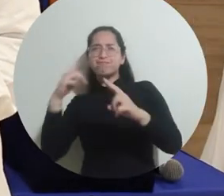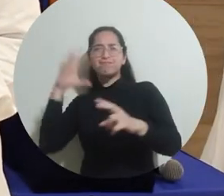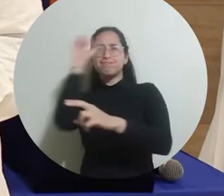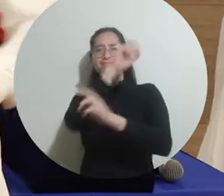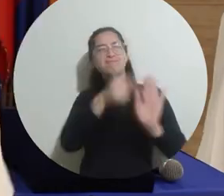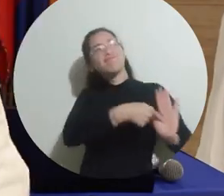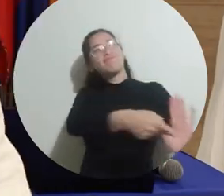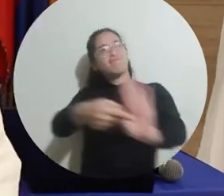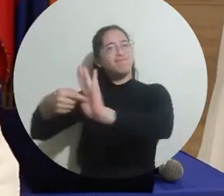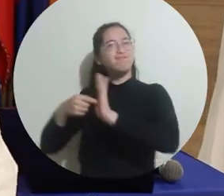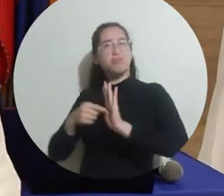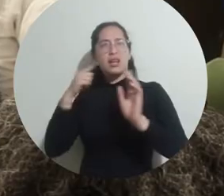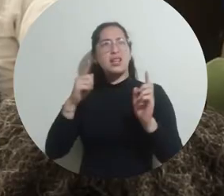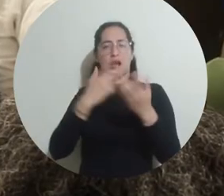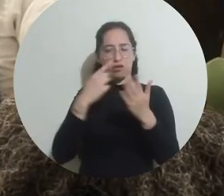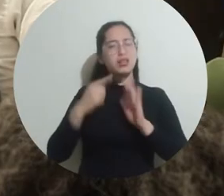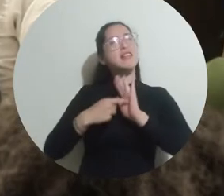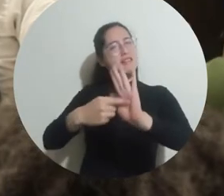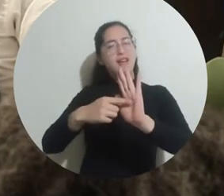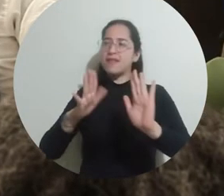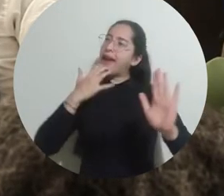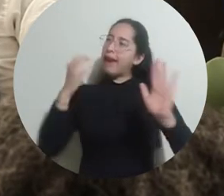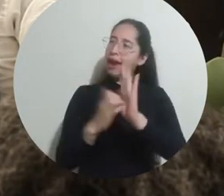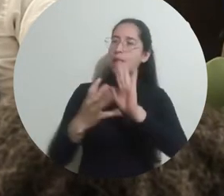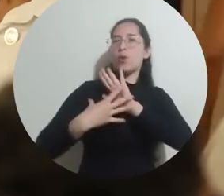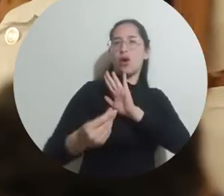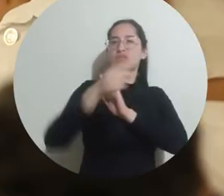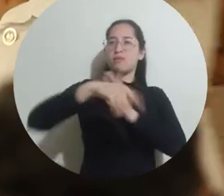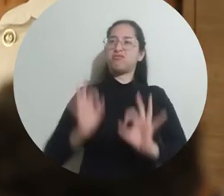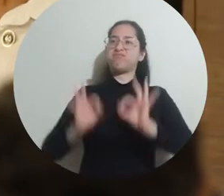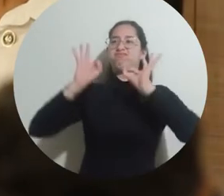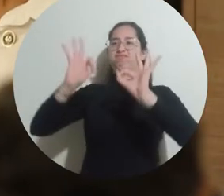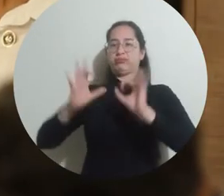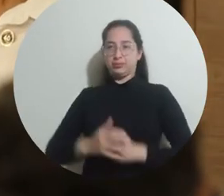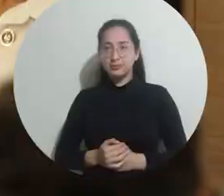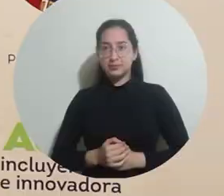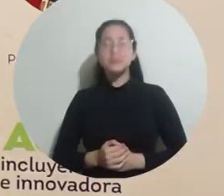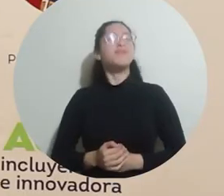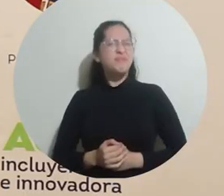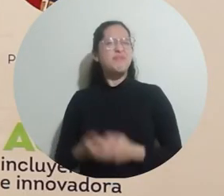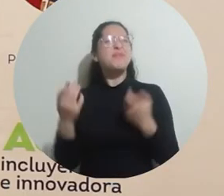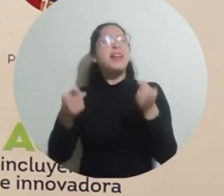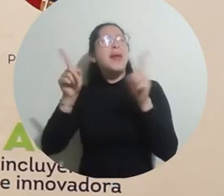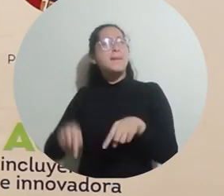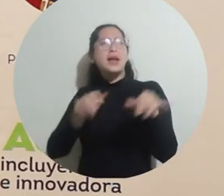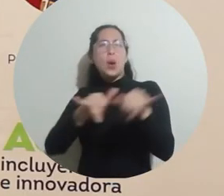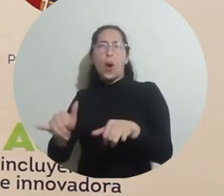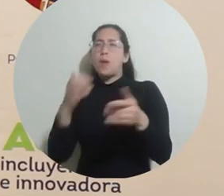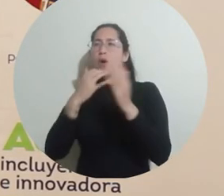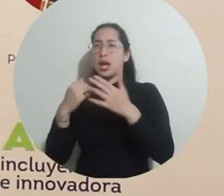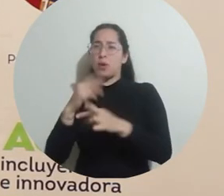donde se vive la diferencia, donde se trabaja por la excelencia. Es como la respuesta a